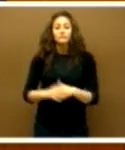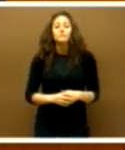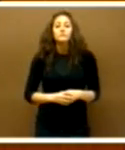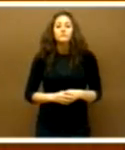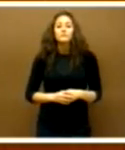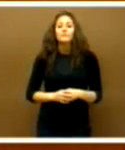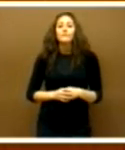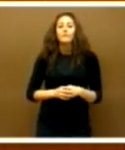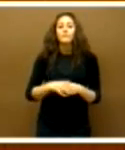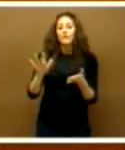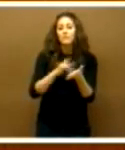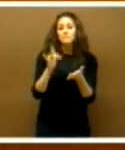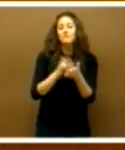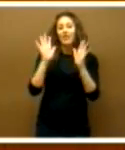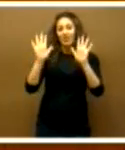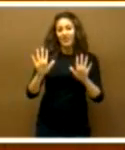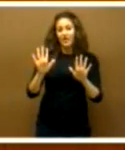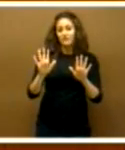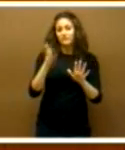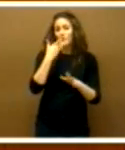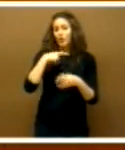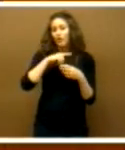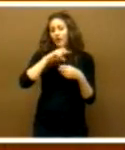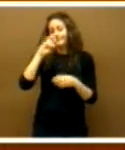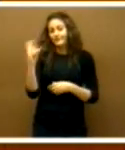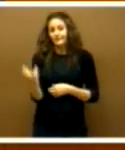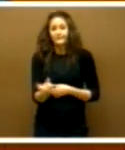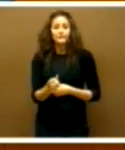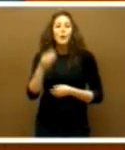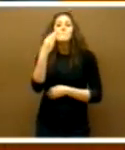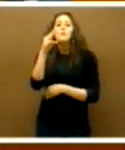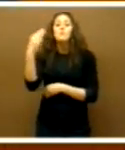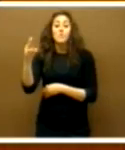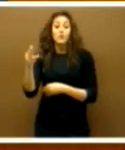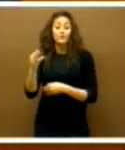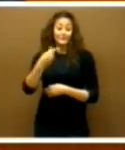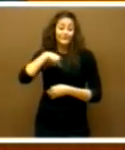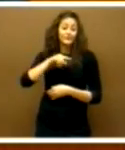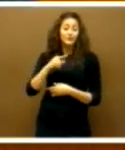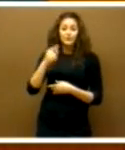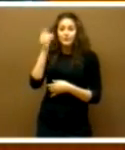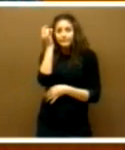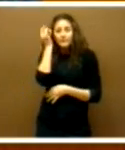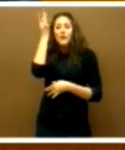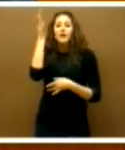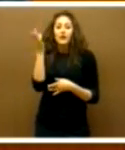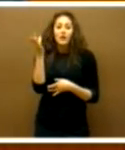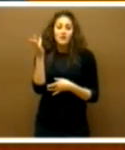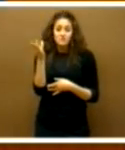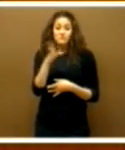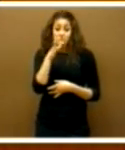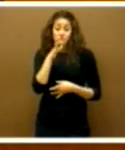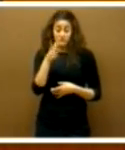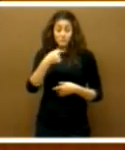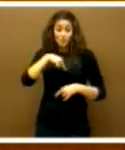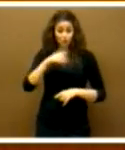10 páginas de colorines, un PowerPoint donde nos hemos tenido que imaginar, porque es así, nos habremos tenido que